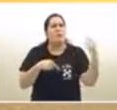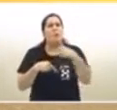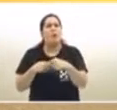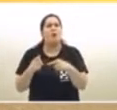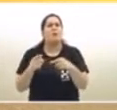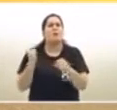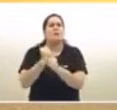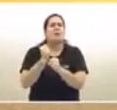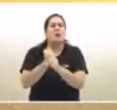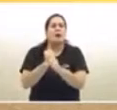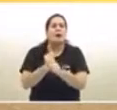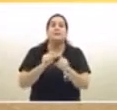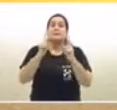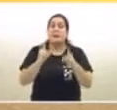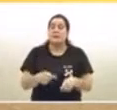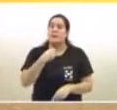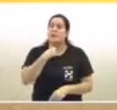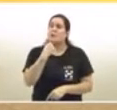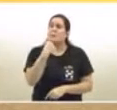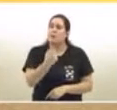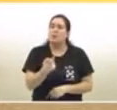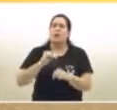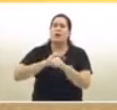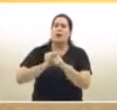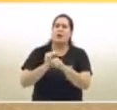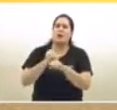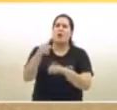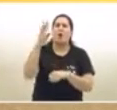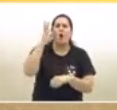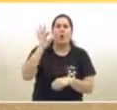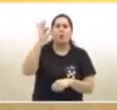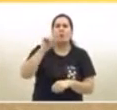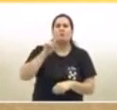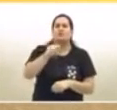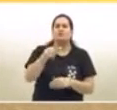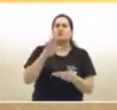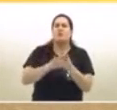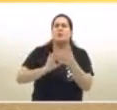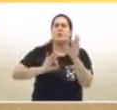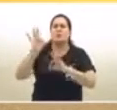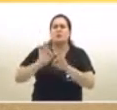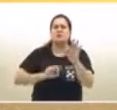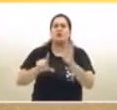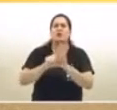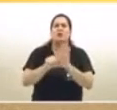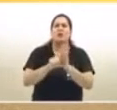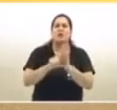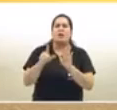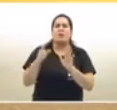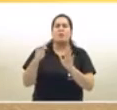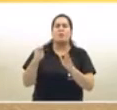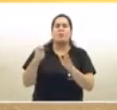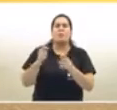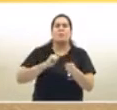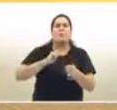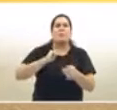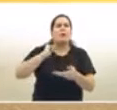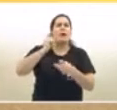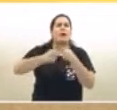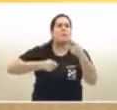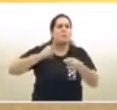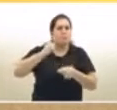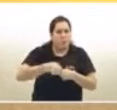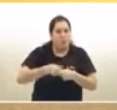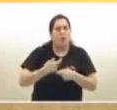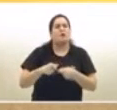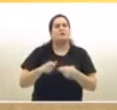preguntarle a Horacio Rodríguez Larreta también, ¿qué opinión tiene sobre el proyecto de ley para el aporte extraordinario a